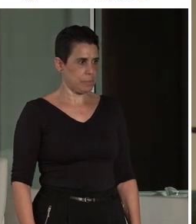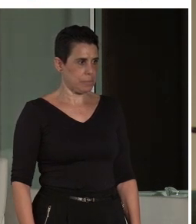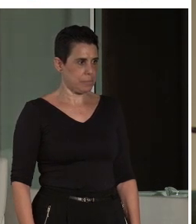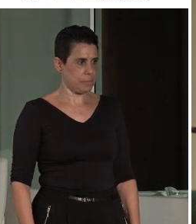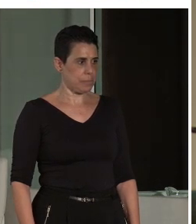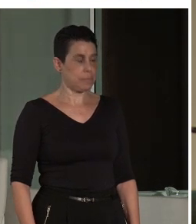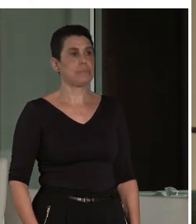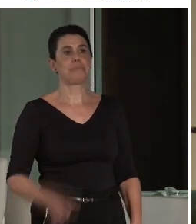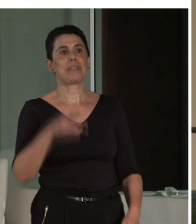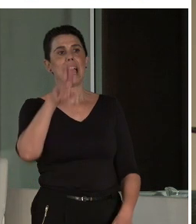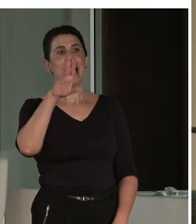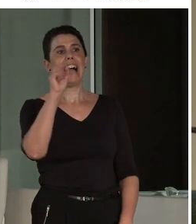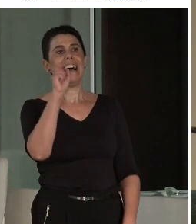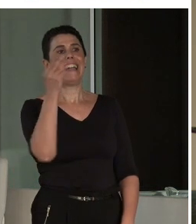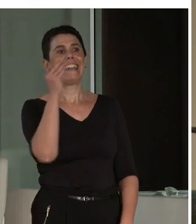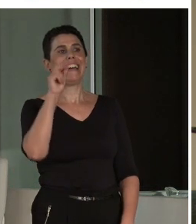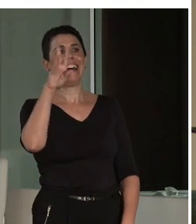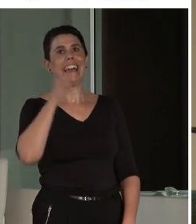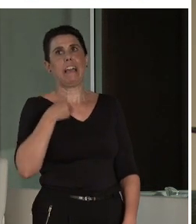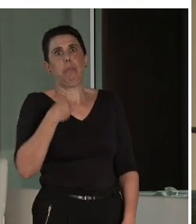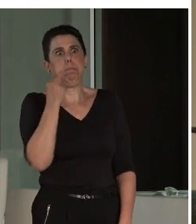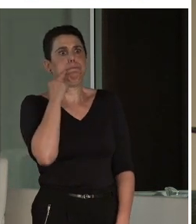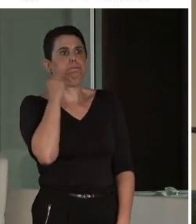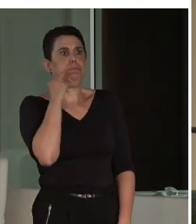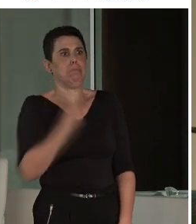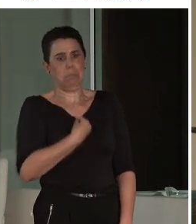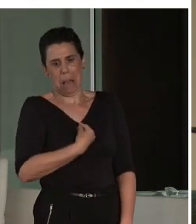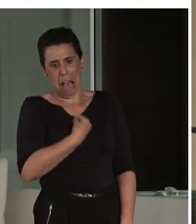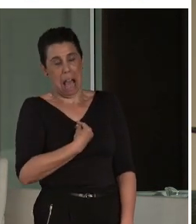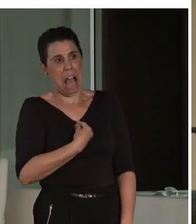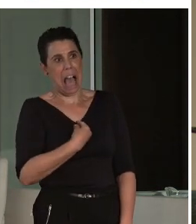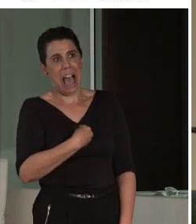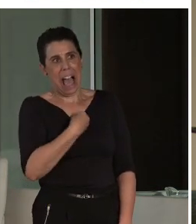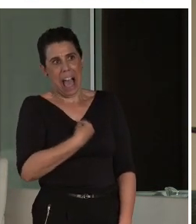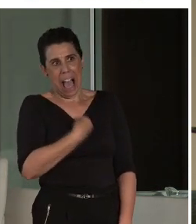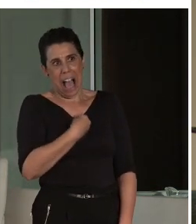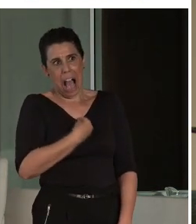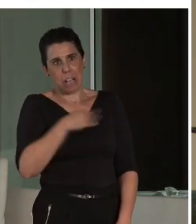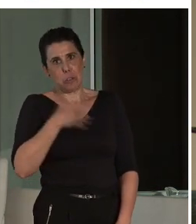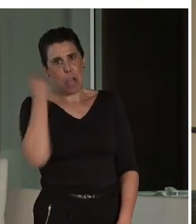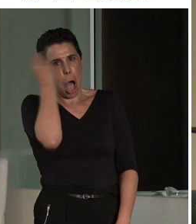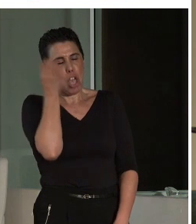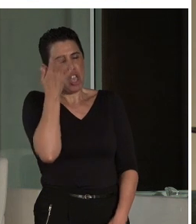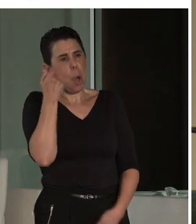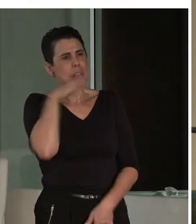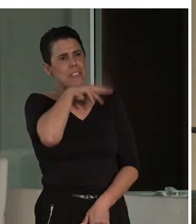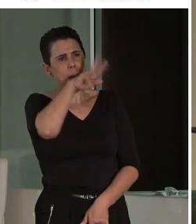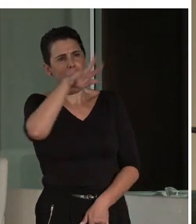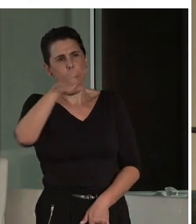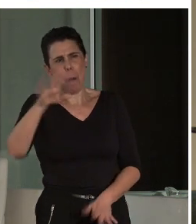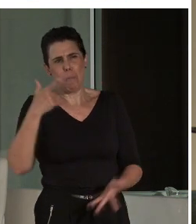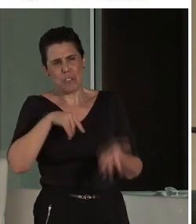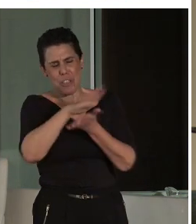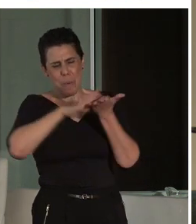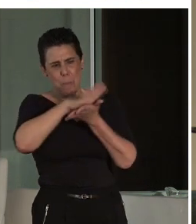Raquel, nos has dado una visión, estoy un poco asustado, yo tenía una idea un poquito artesanal de los museos, nos has dado una visión completamente